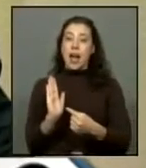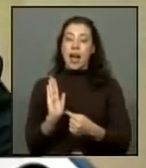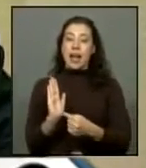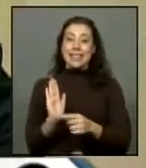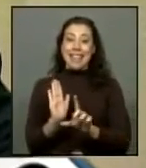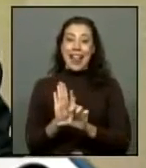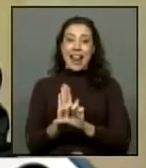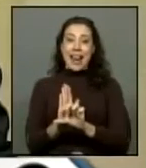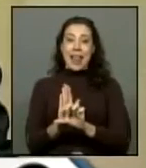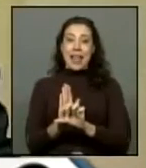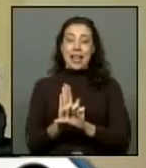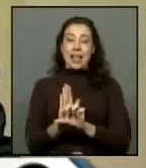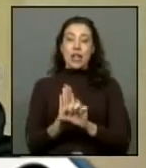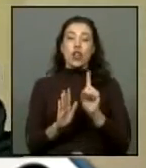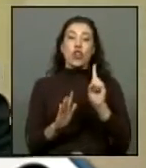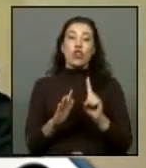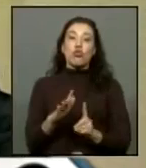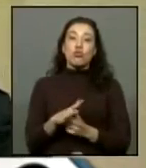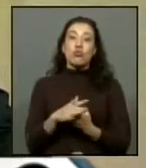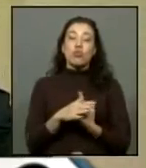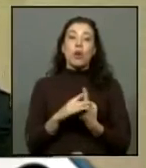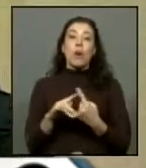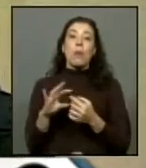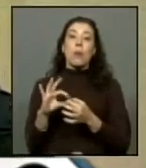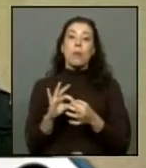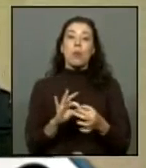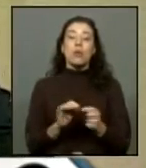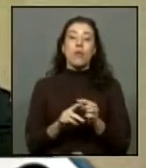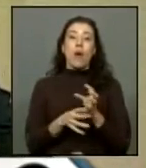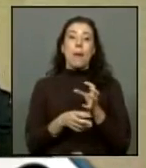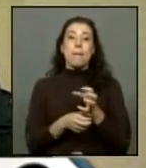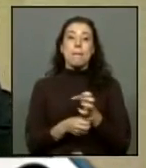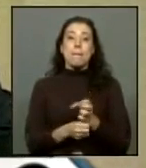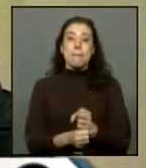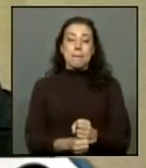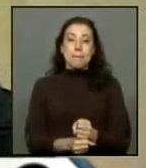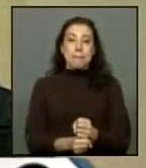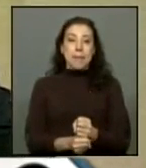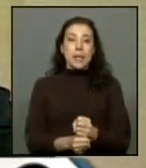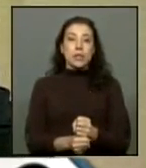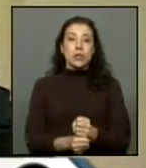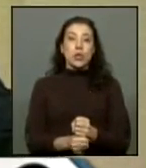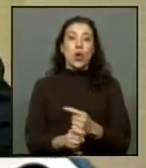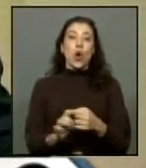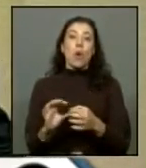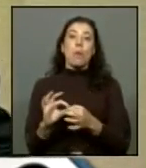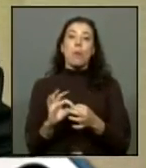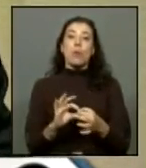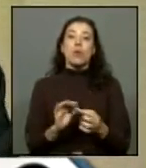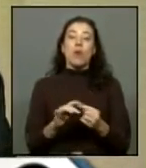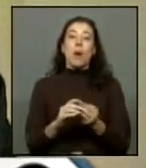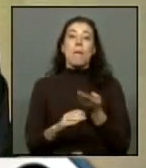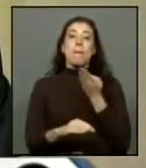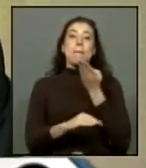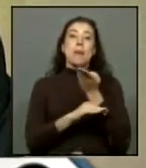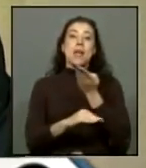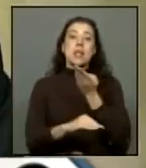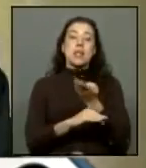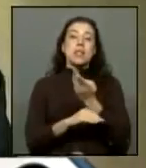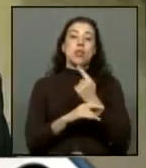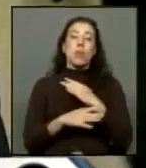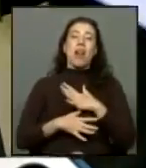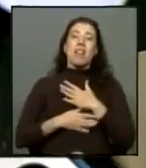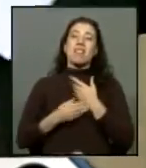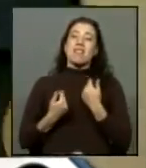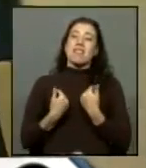leyes no surgiera producto de una presión no surgiera producto de un clamor de sentirse